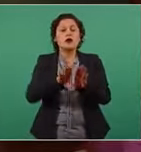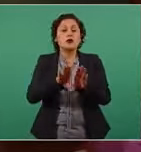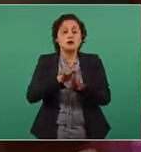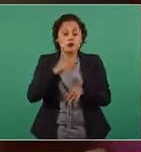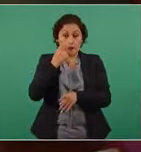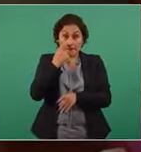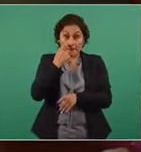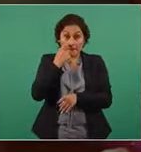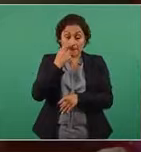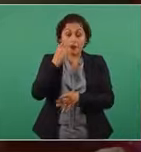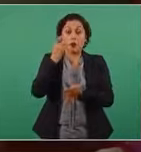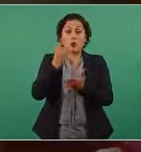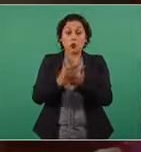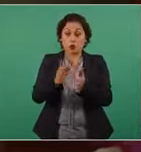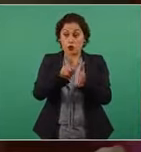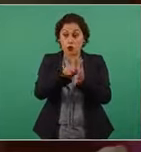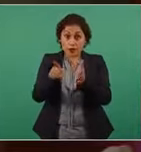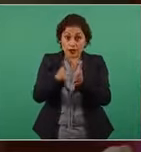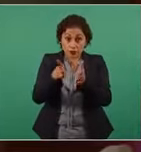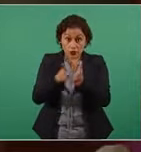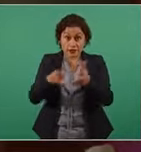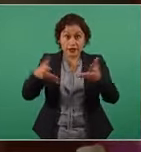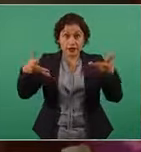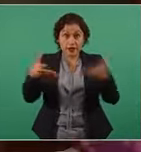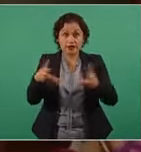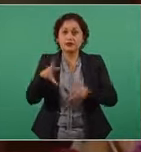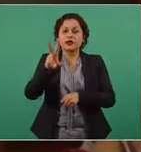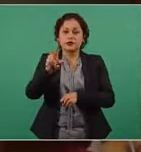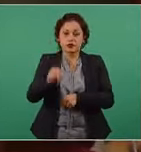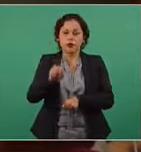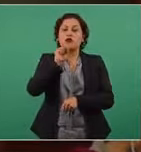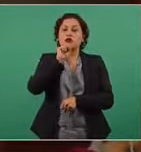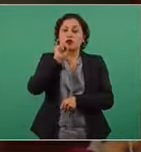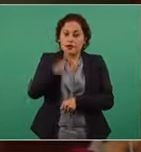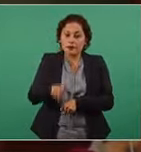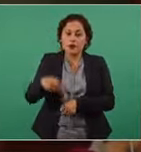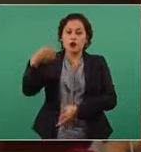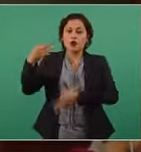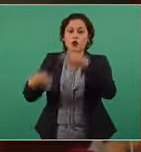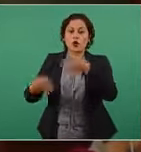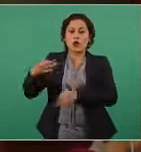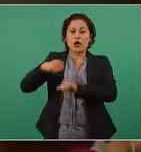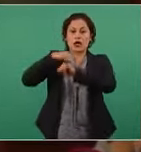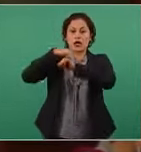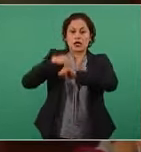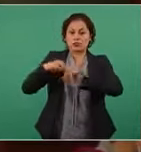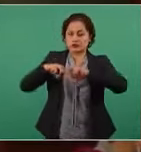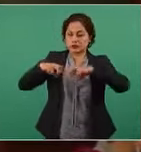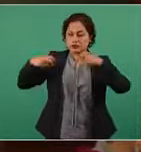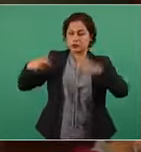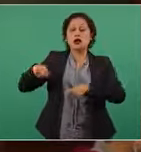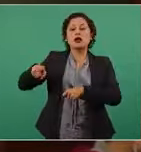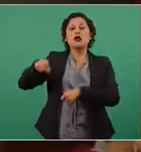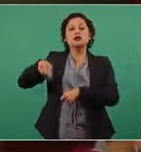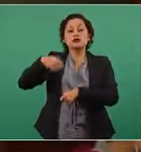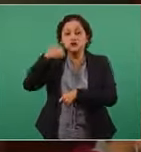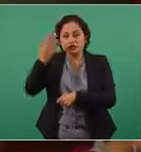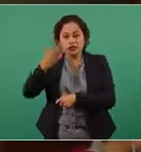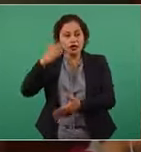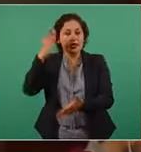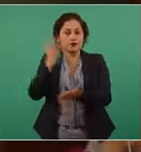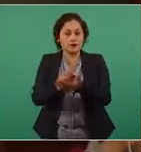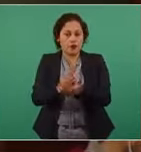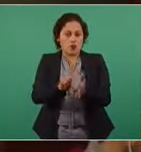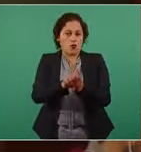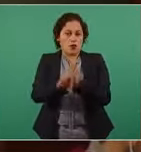hacen los medios de comunicación sino también a través de jueces y magistrados buscan frenar estas acciones recientemente la